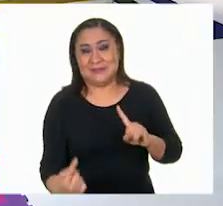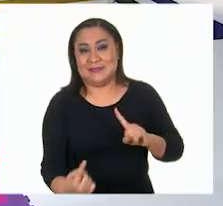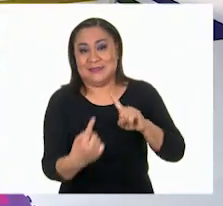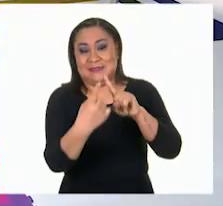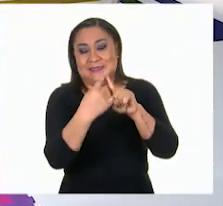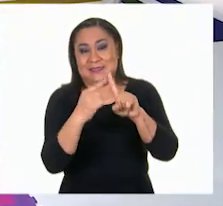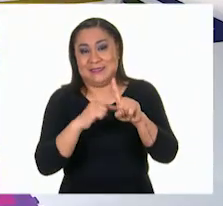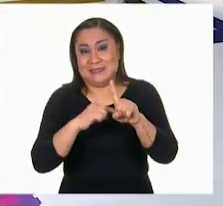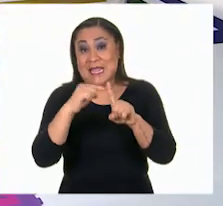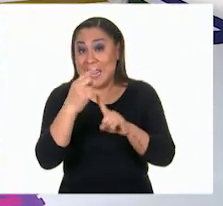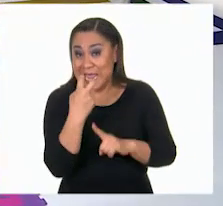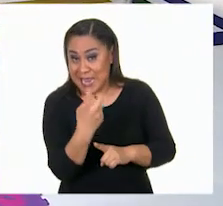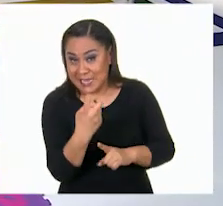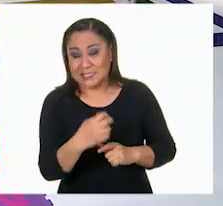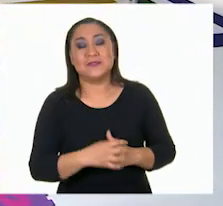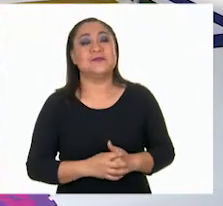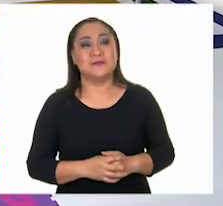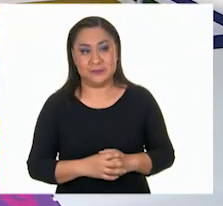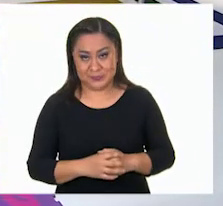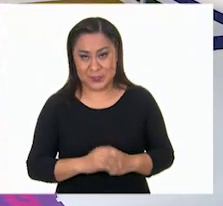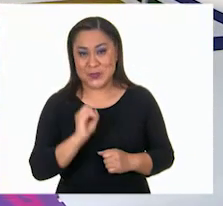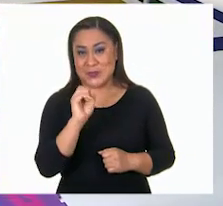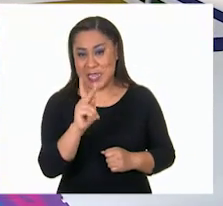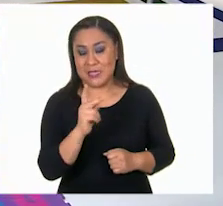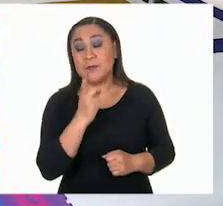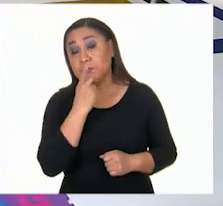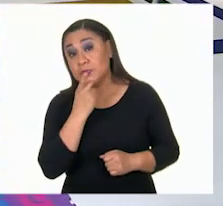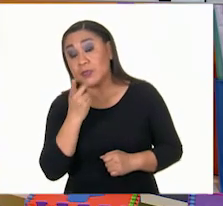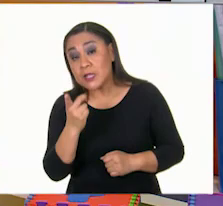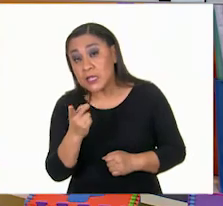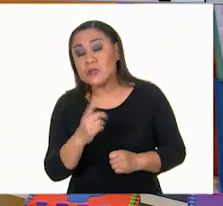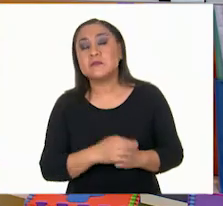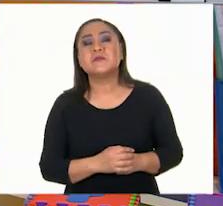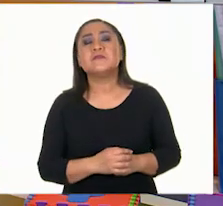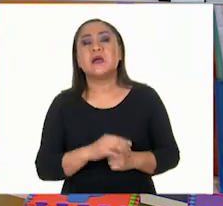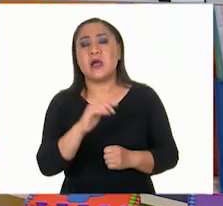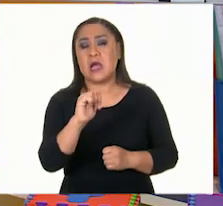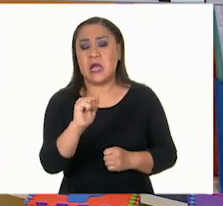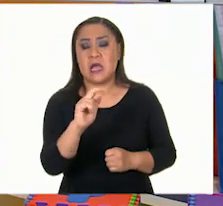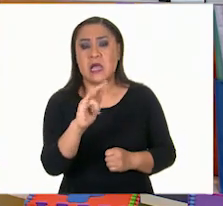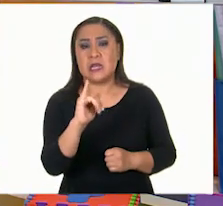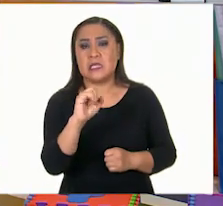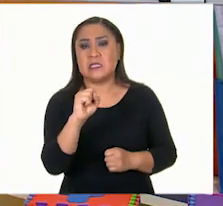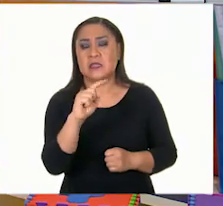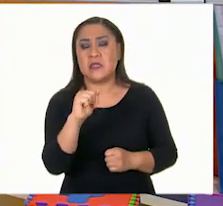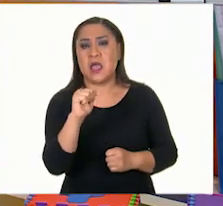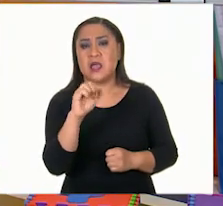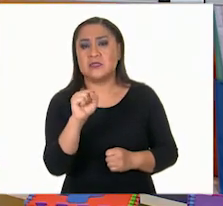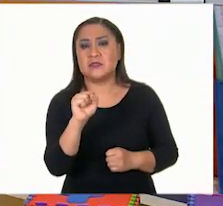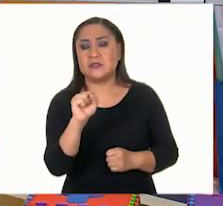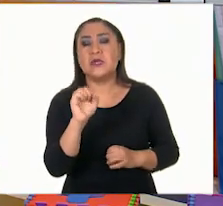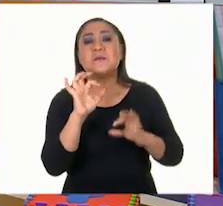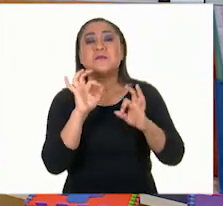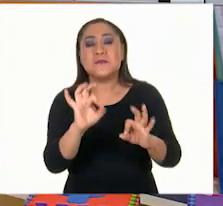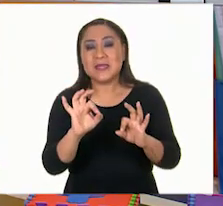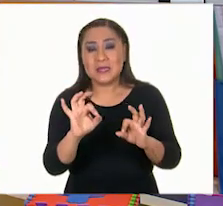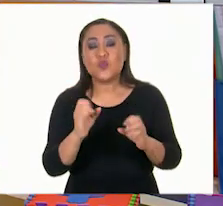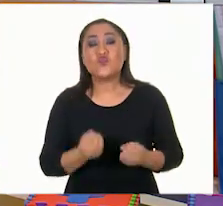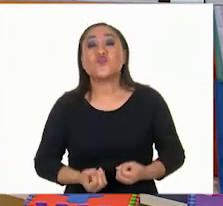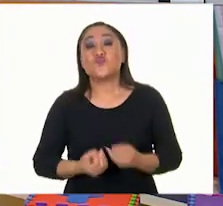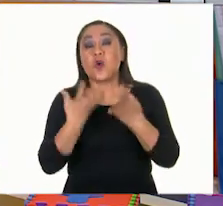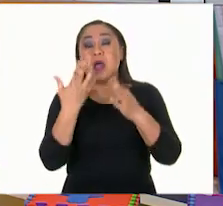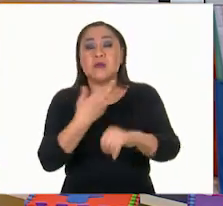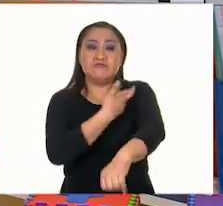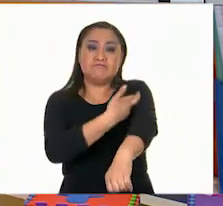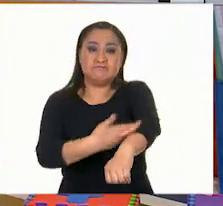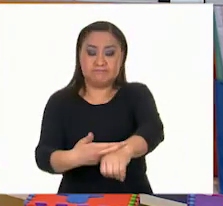justamente. Ah, bueno. Las aristas dice que son aquellas que son segmentos de rectas que unen a